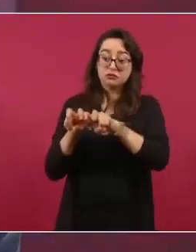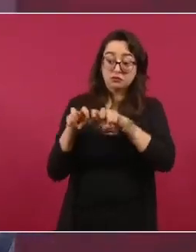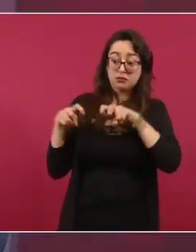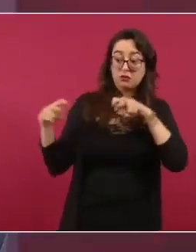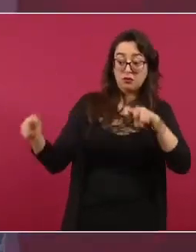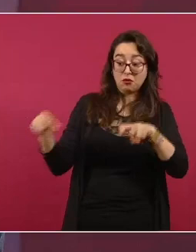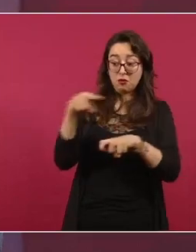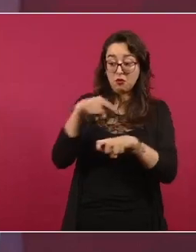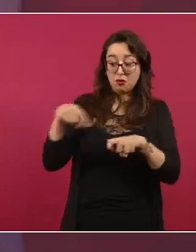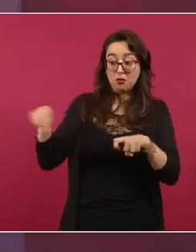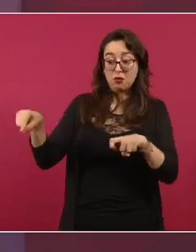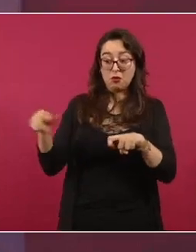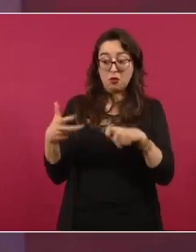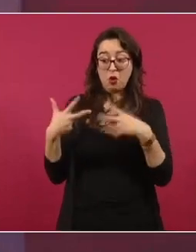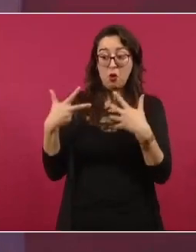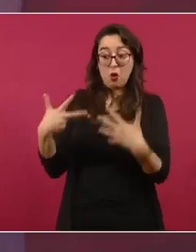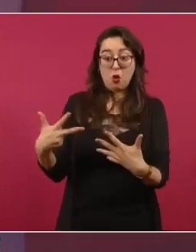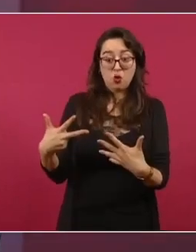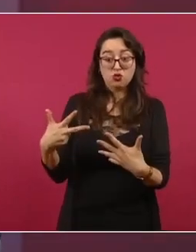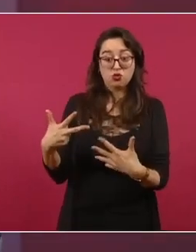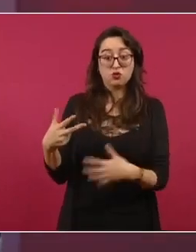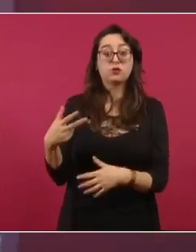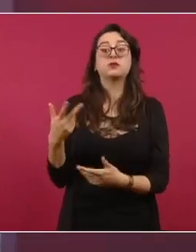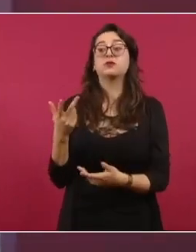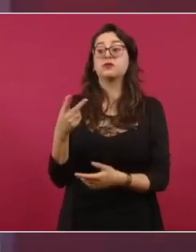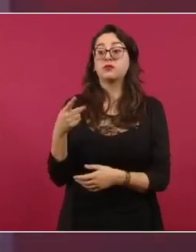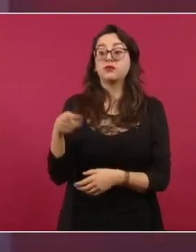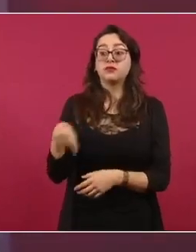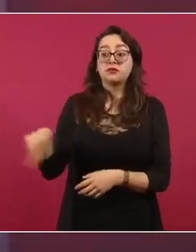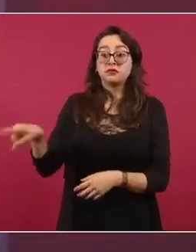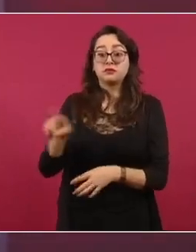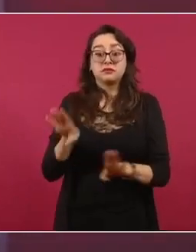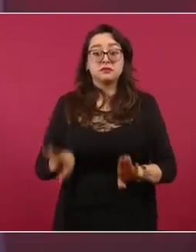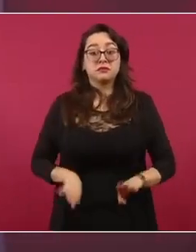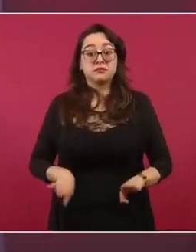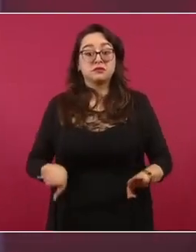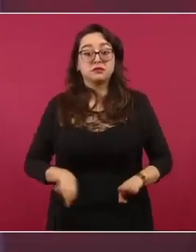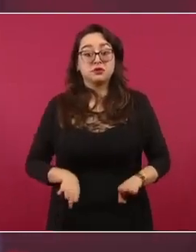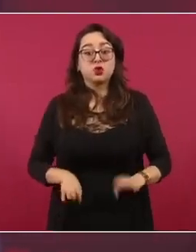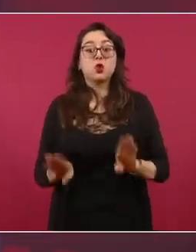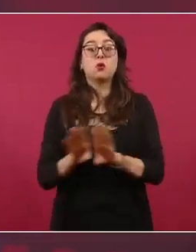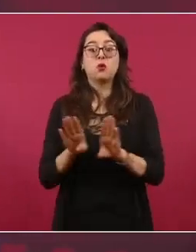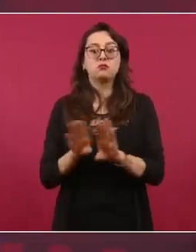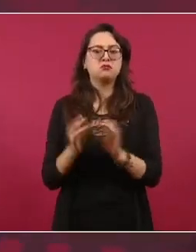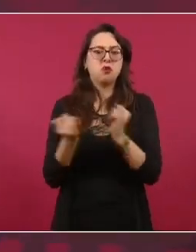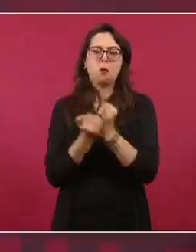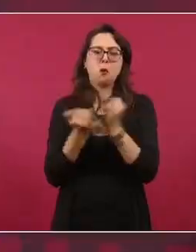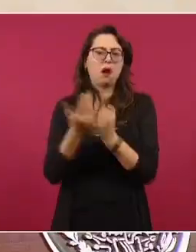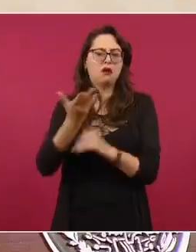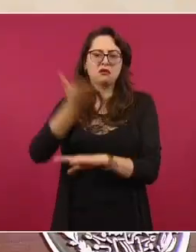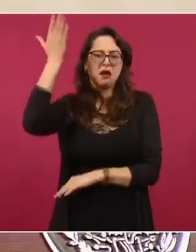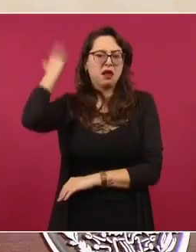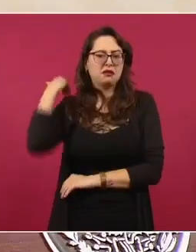al estilo del gobierno de Felipe Calderón